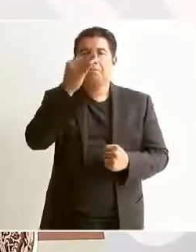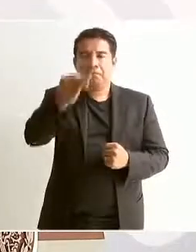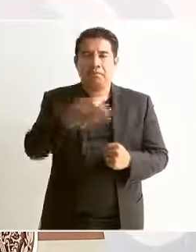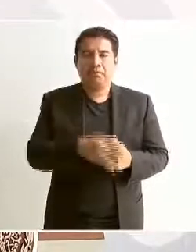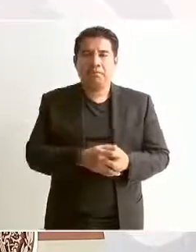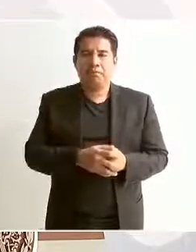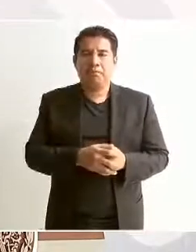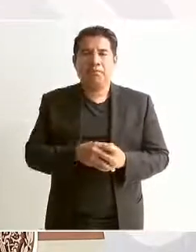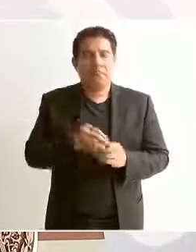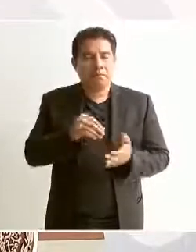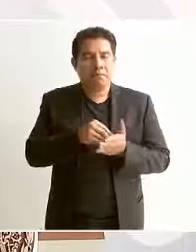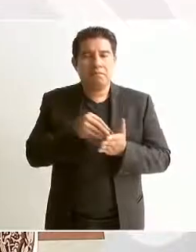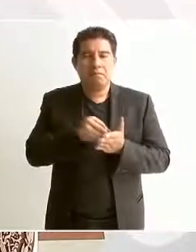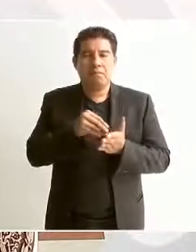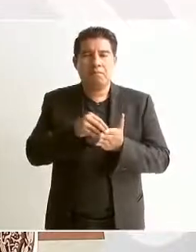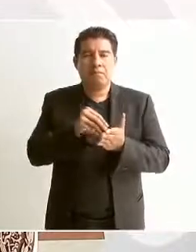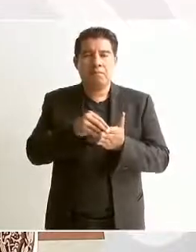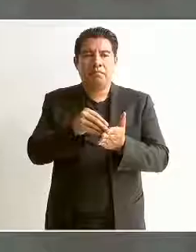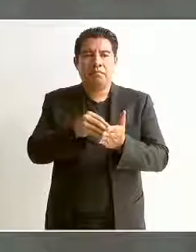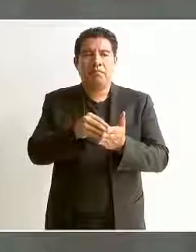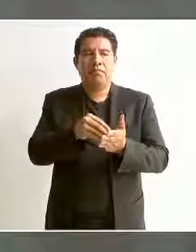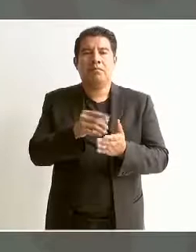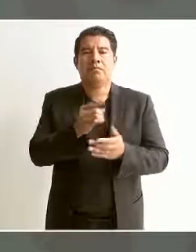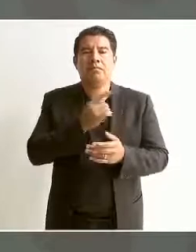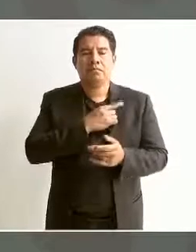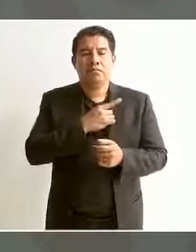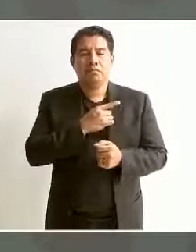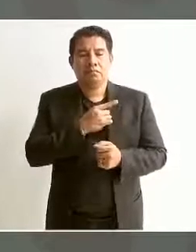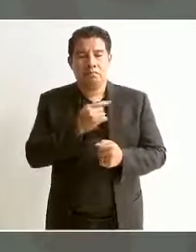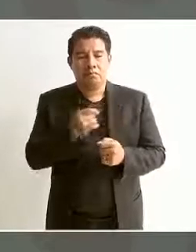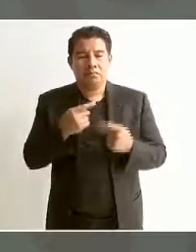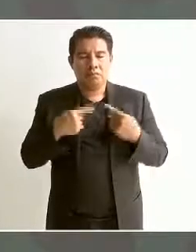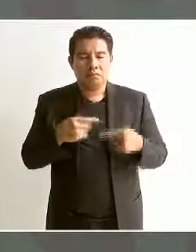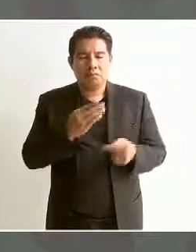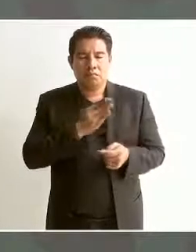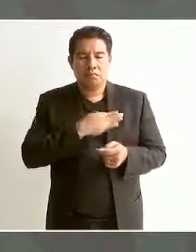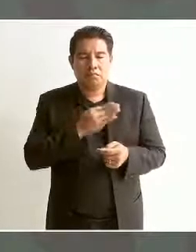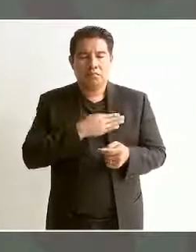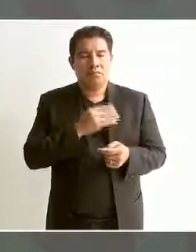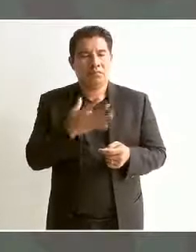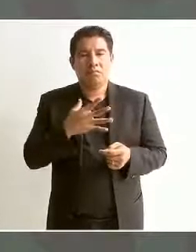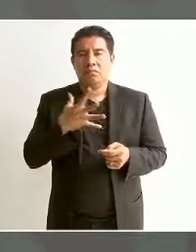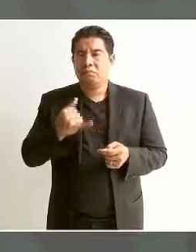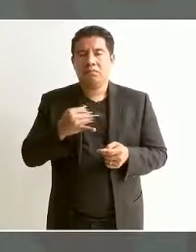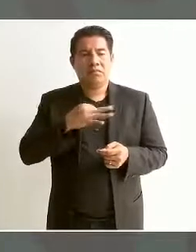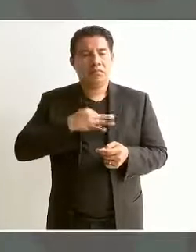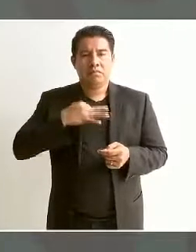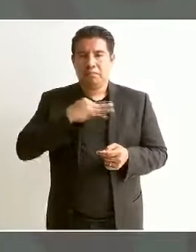insistiendo de que sólo siendo buenos podemos ser felices.